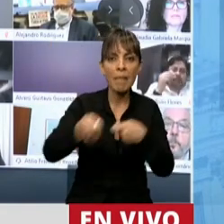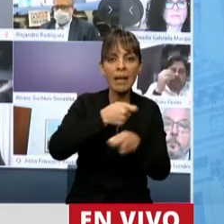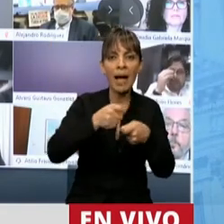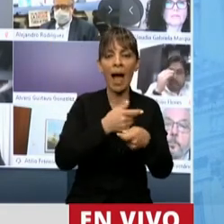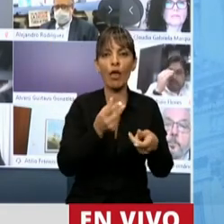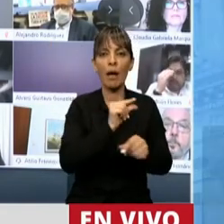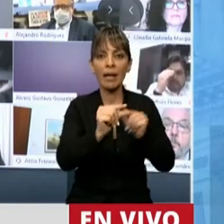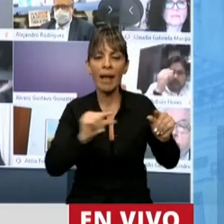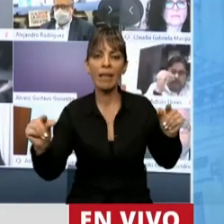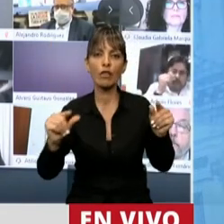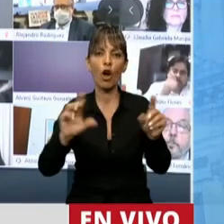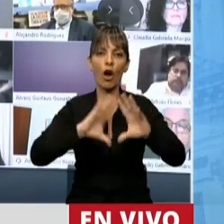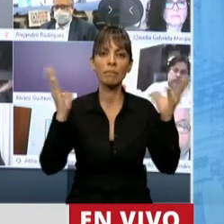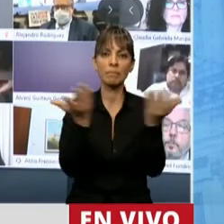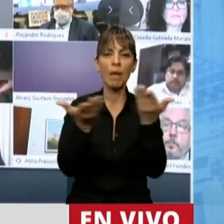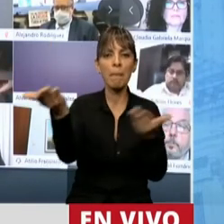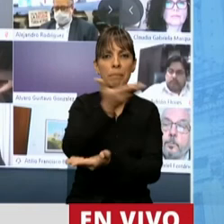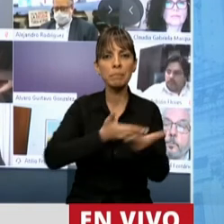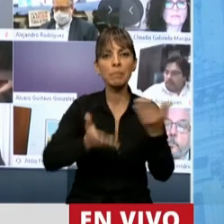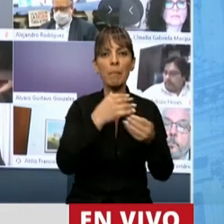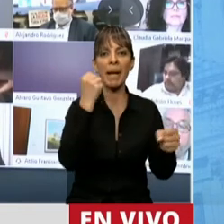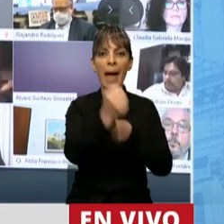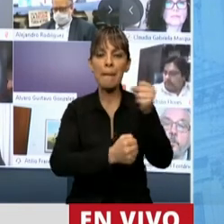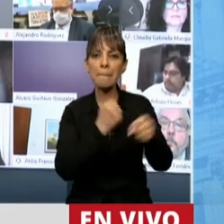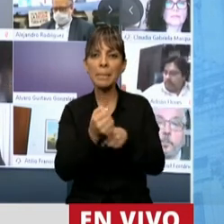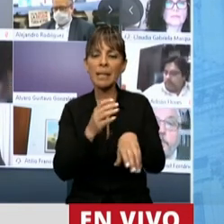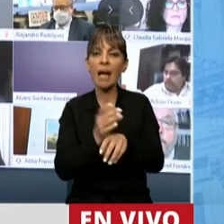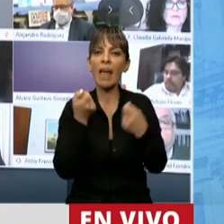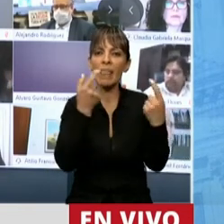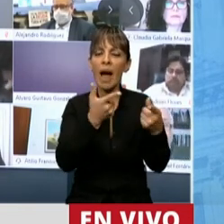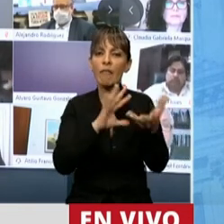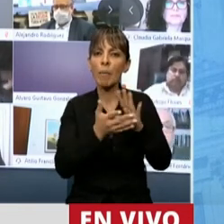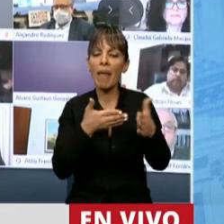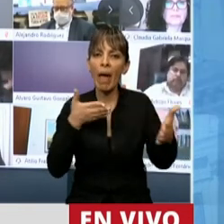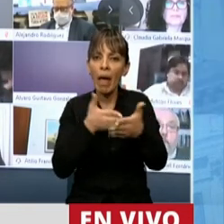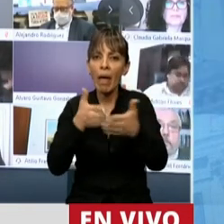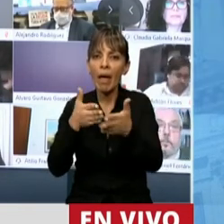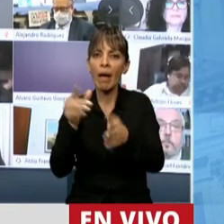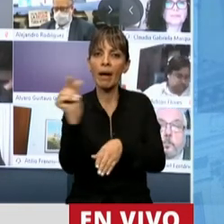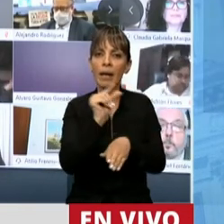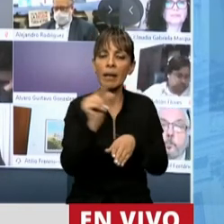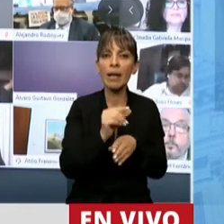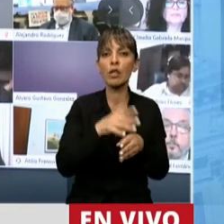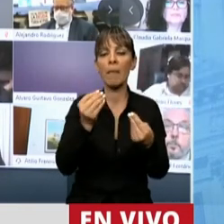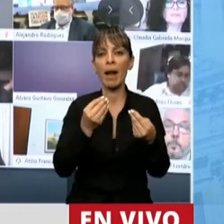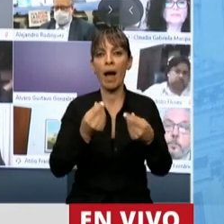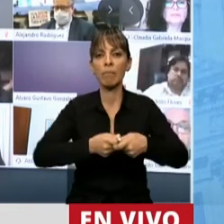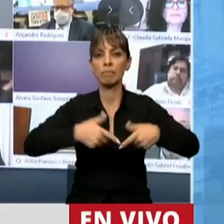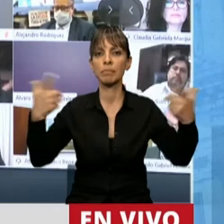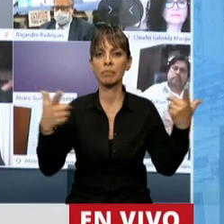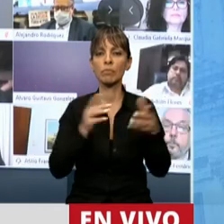crédito internacional para nuestras empresas, impidiéndole el acceso al crédito para poder ampliar su producción.